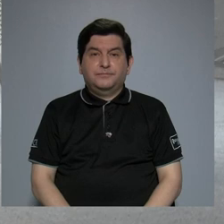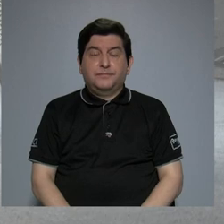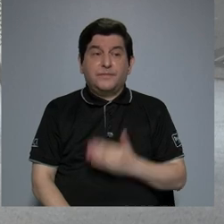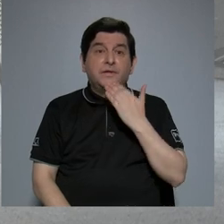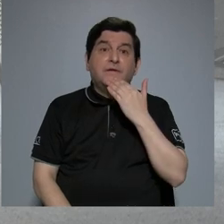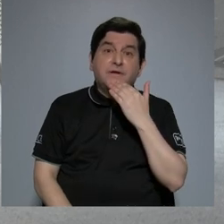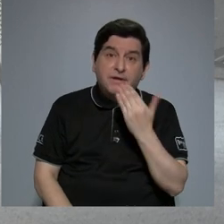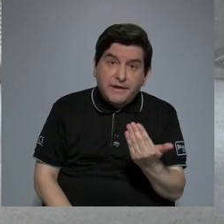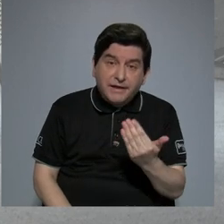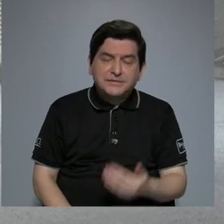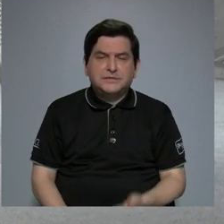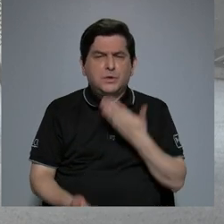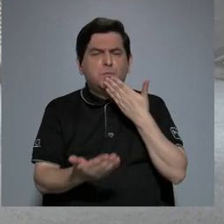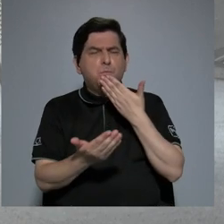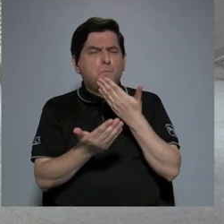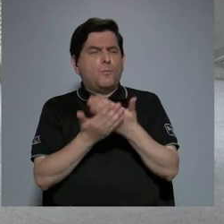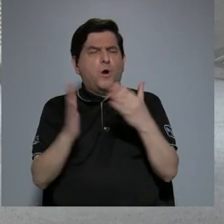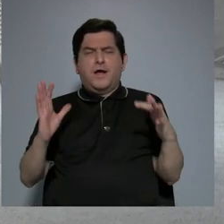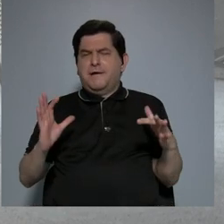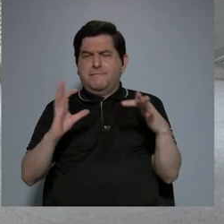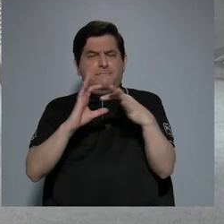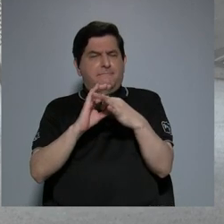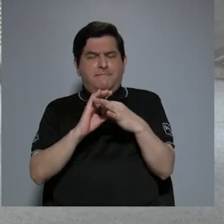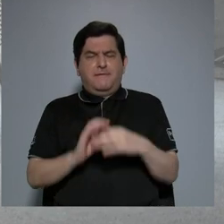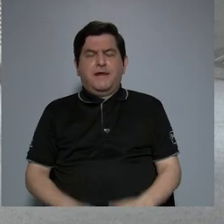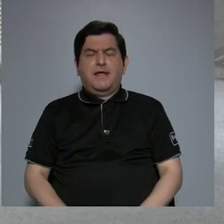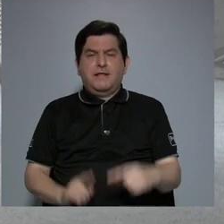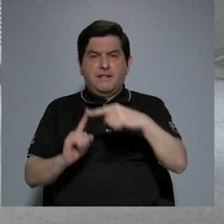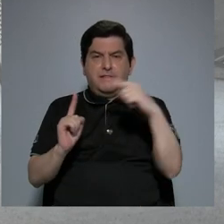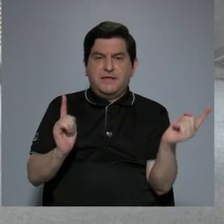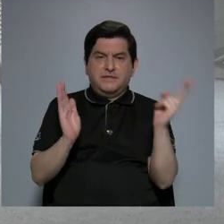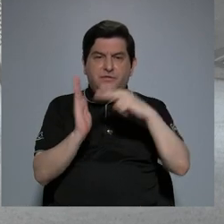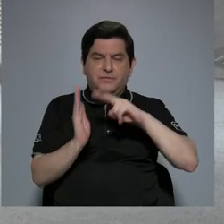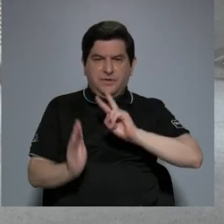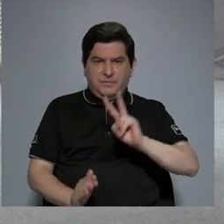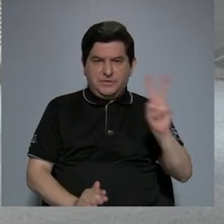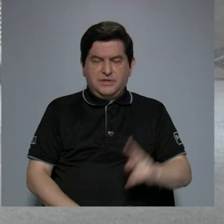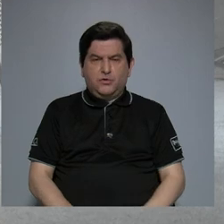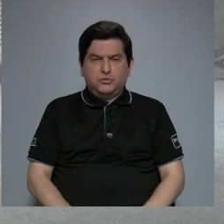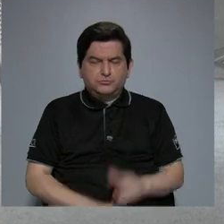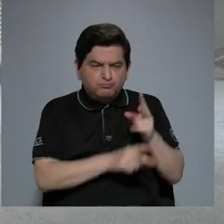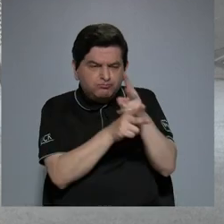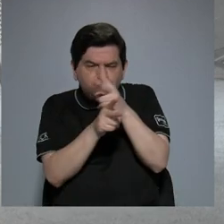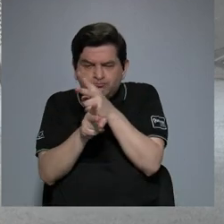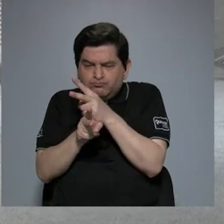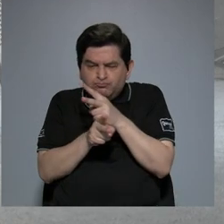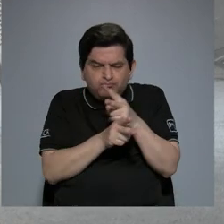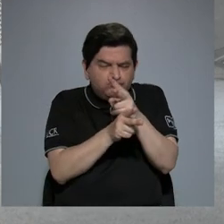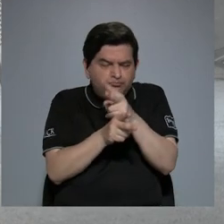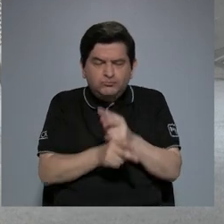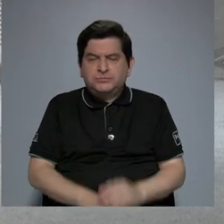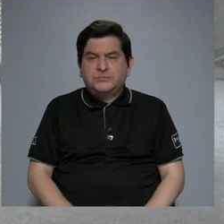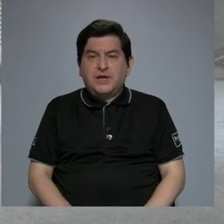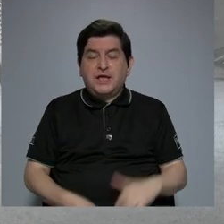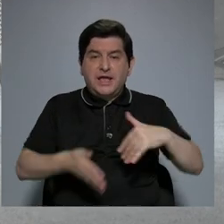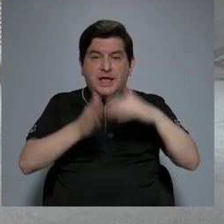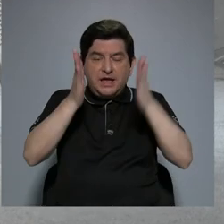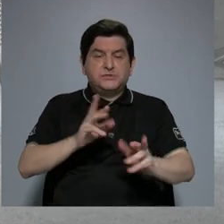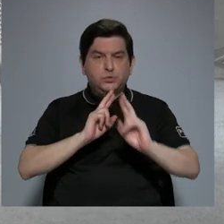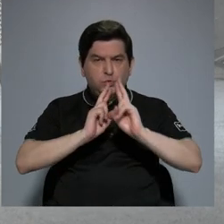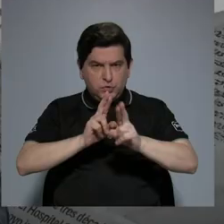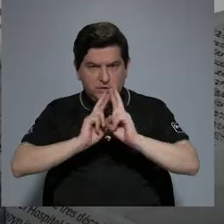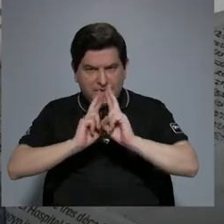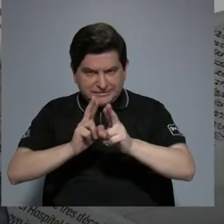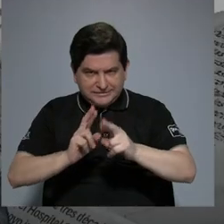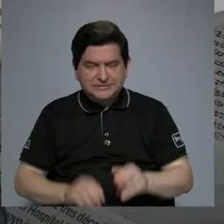buena coordinación, que desde el 2022 venimos monitoreando el desempeño de los estudiantes